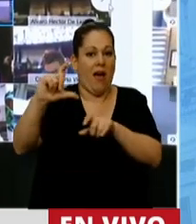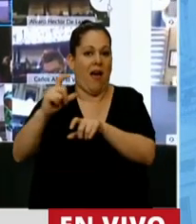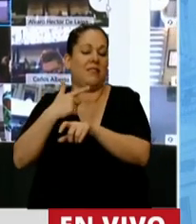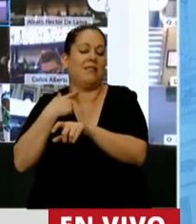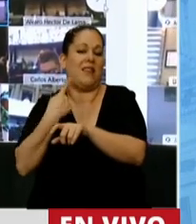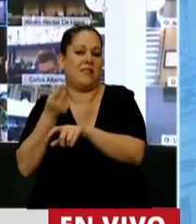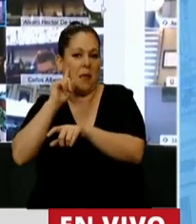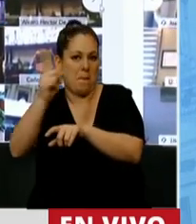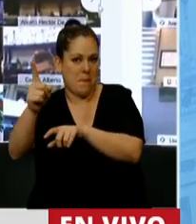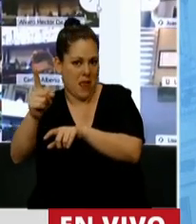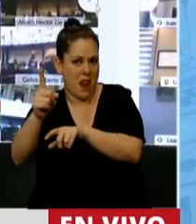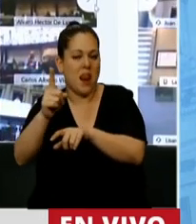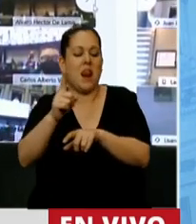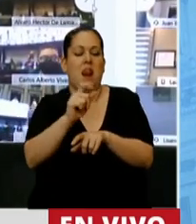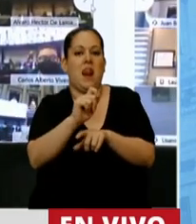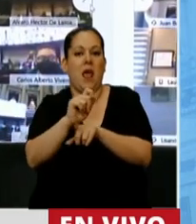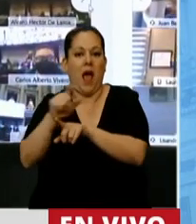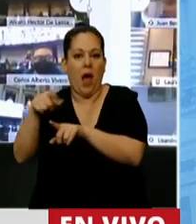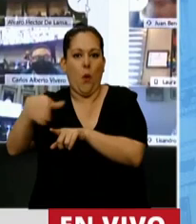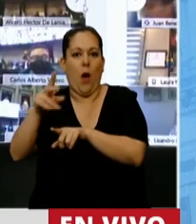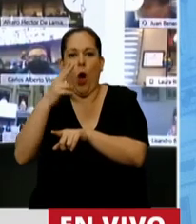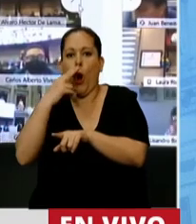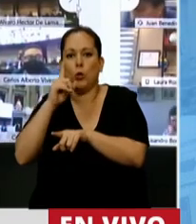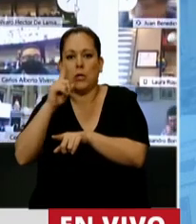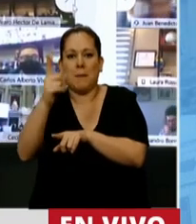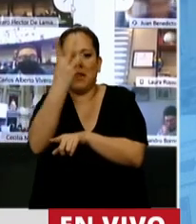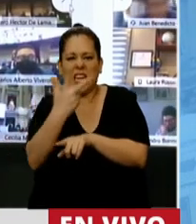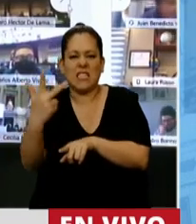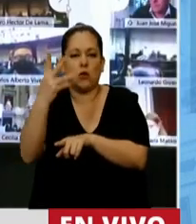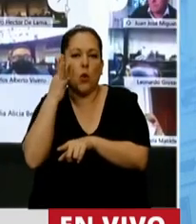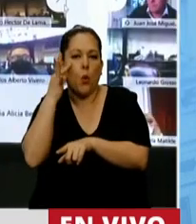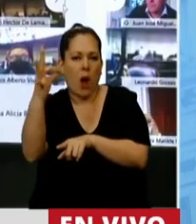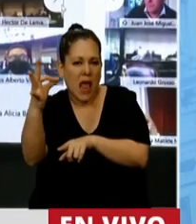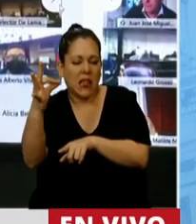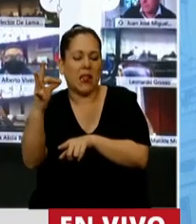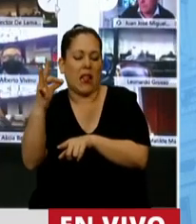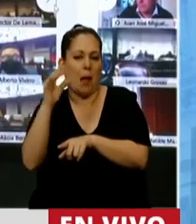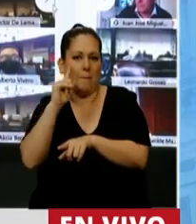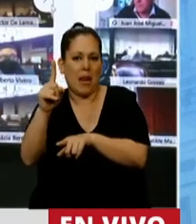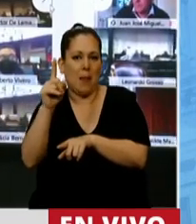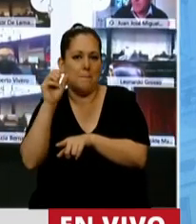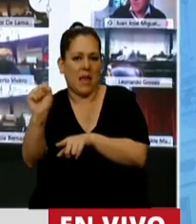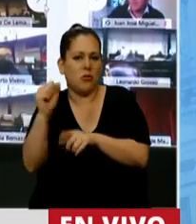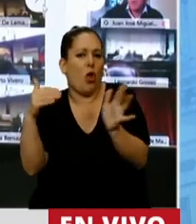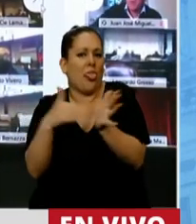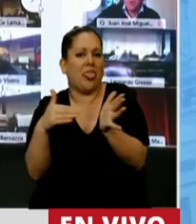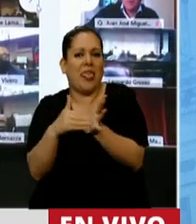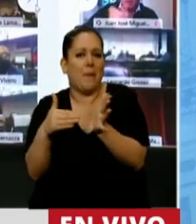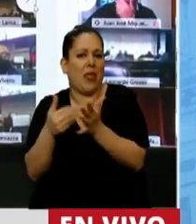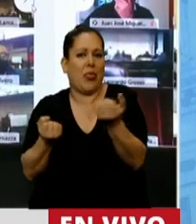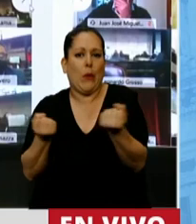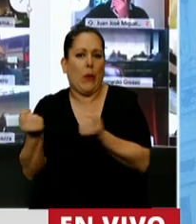unidad pasa a 11.340 a 24.000 pesos según el tipo de vehículo,